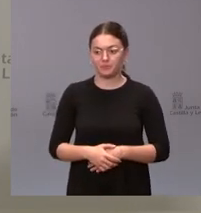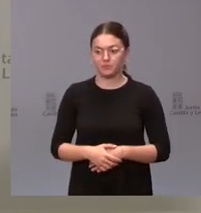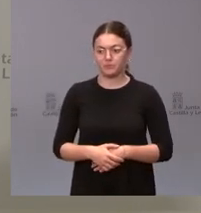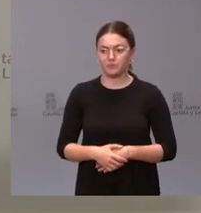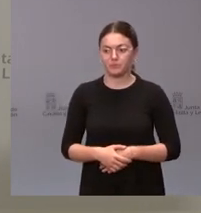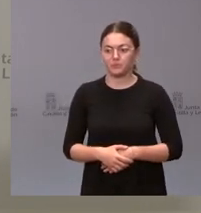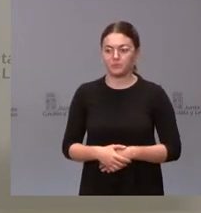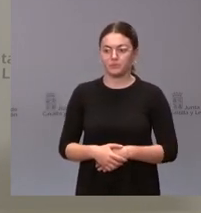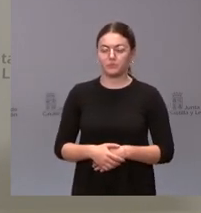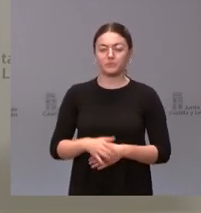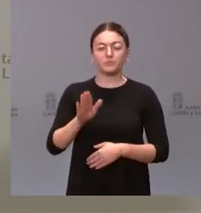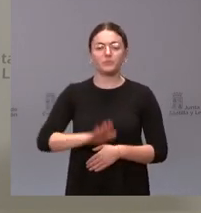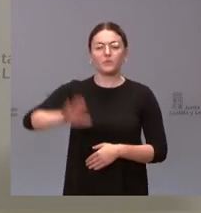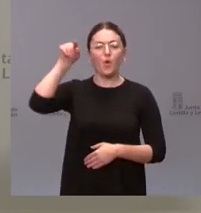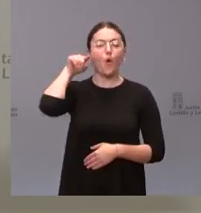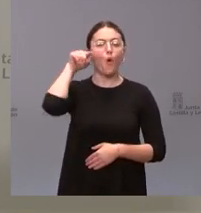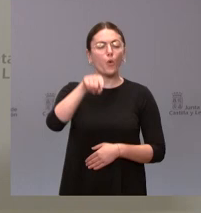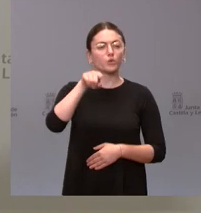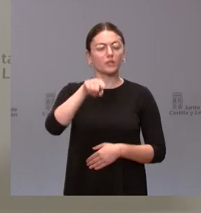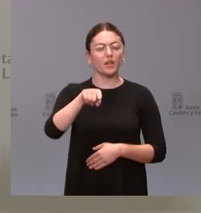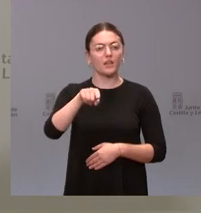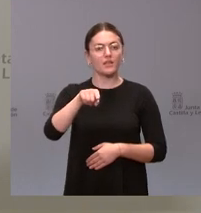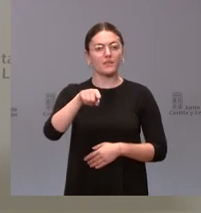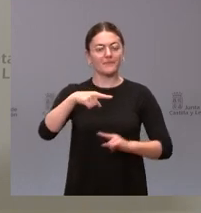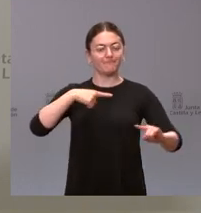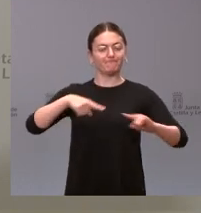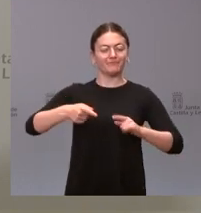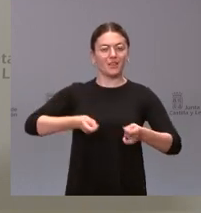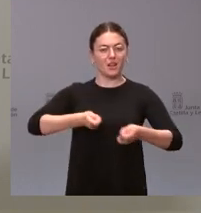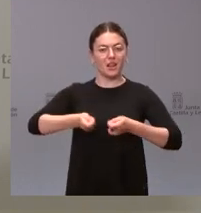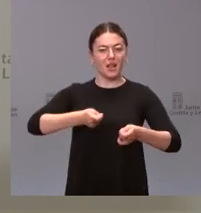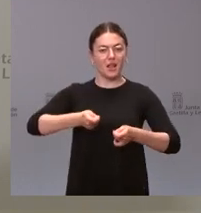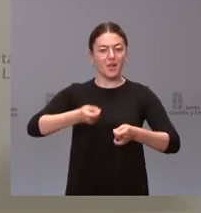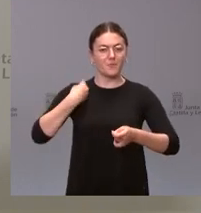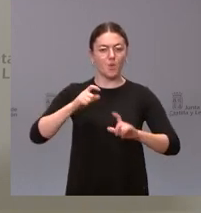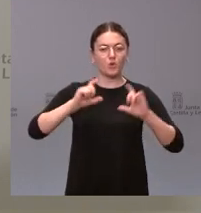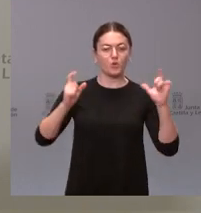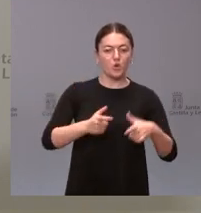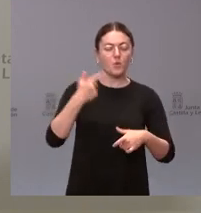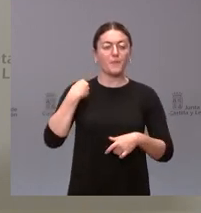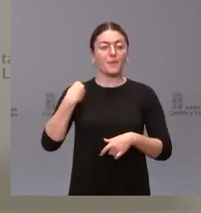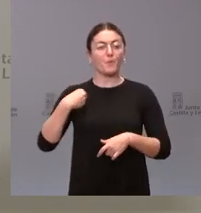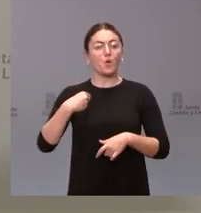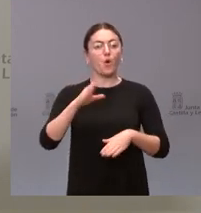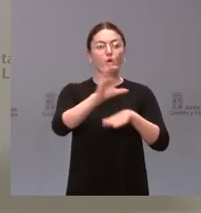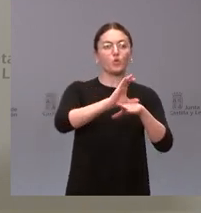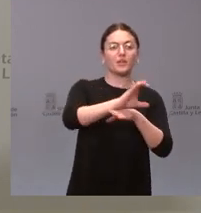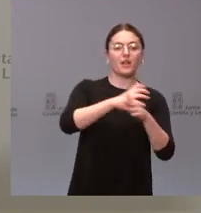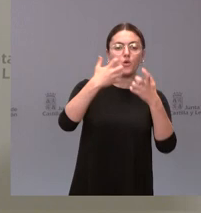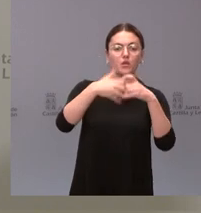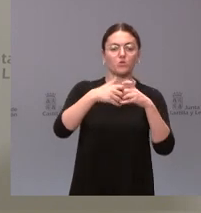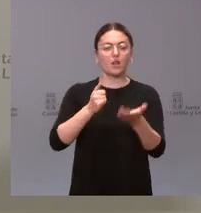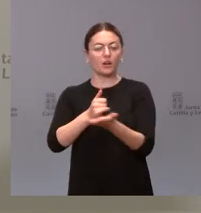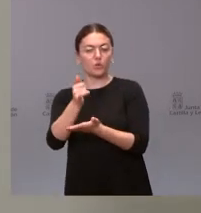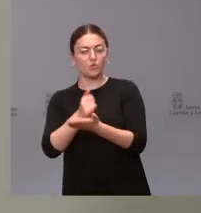¿va a ser usted el que lidere la mesa y qué papel va a jugar por ejemplo los consejeros de industria y agricultura que parecían los más indicados para seguir en este